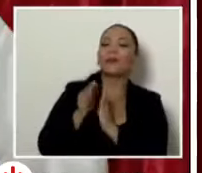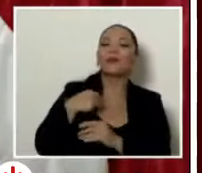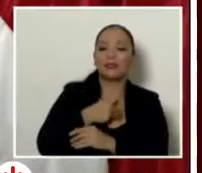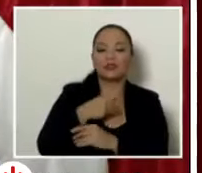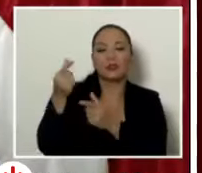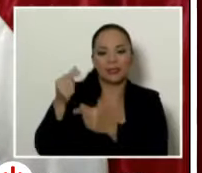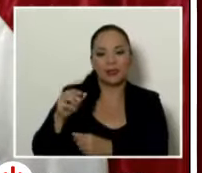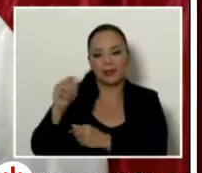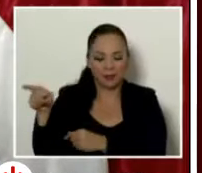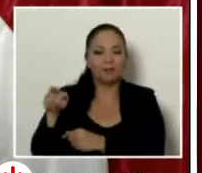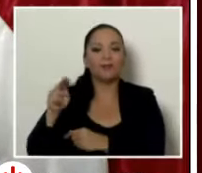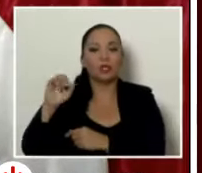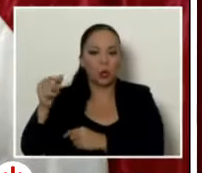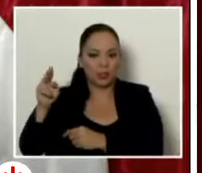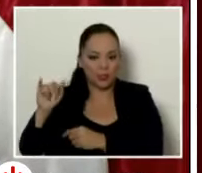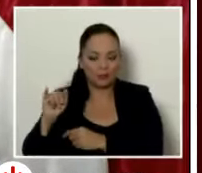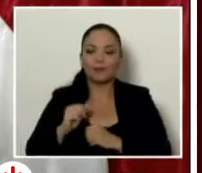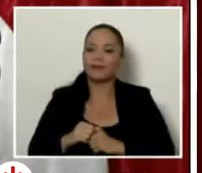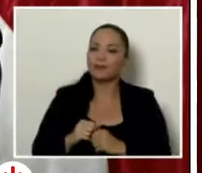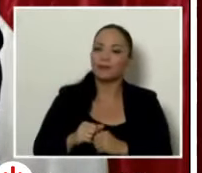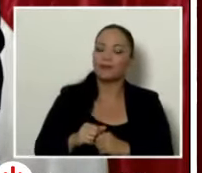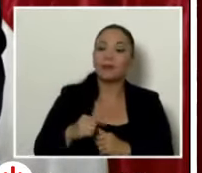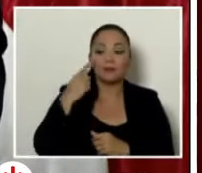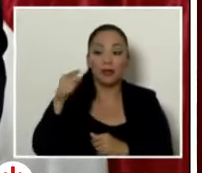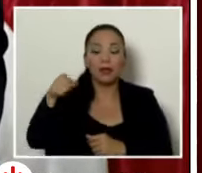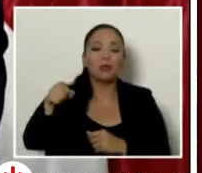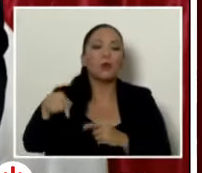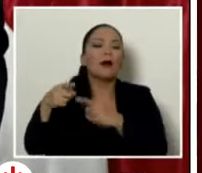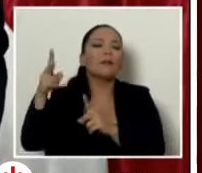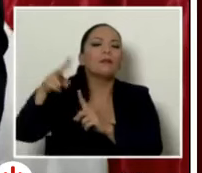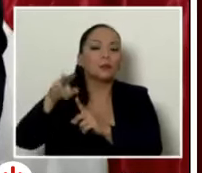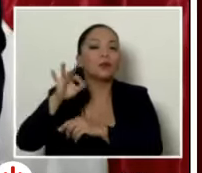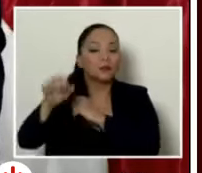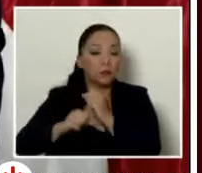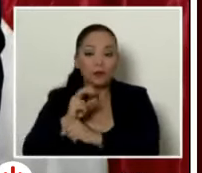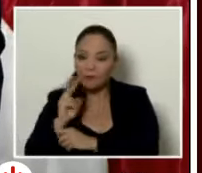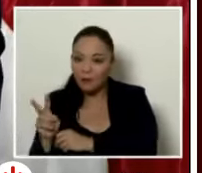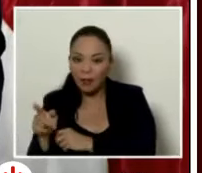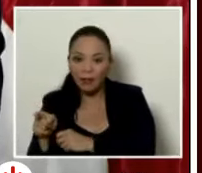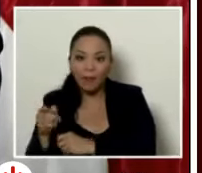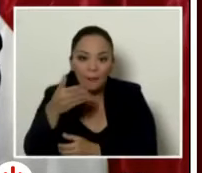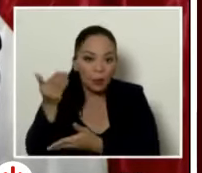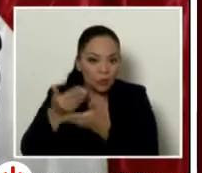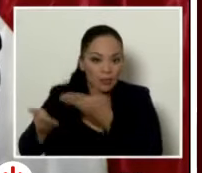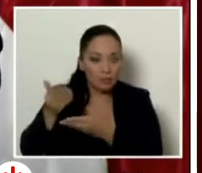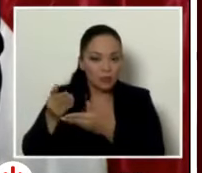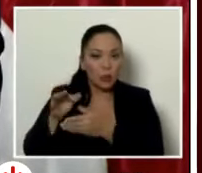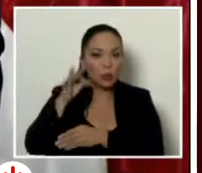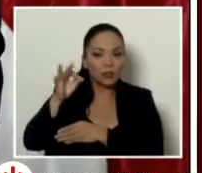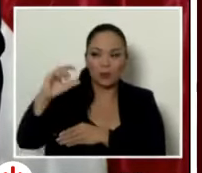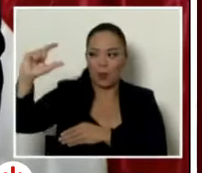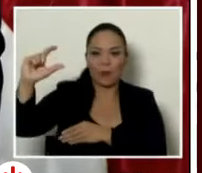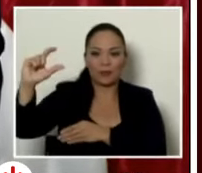primero mejor servicio porque esto empieza en el año entrante, ¿verdad? Para el próximo marchamo, las